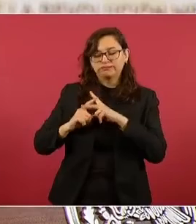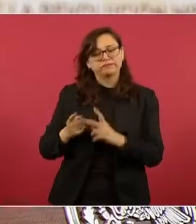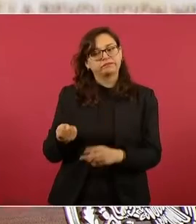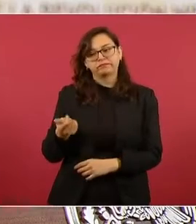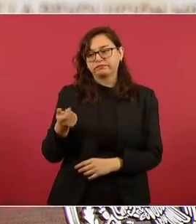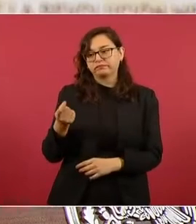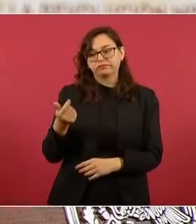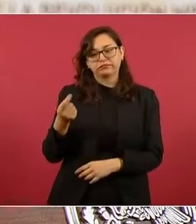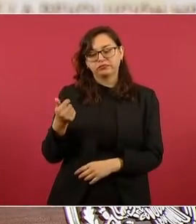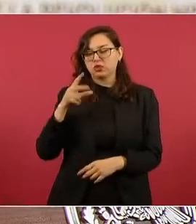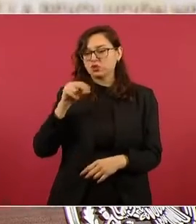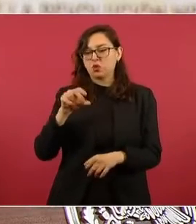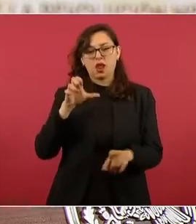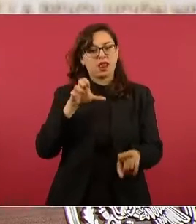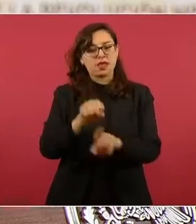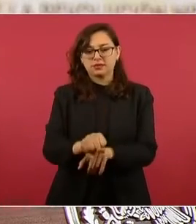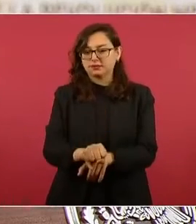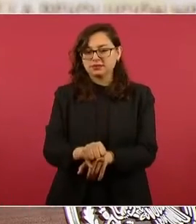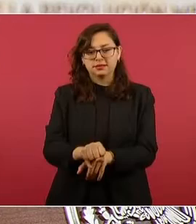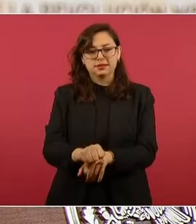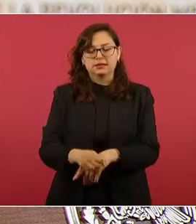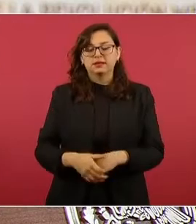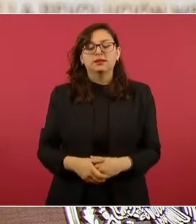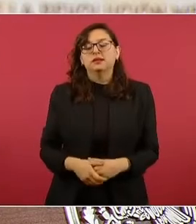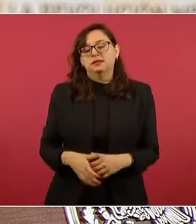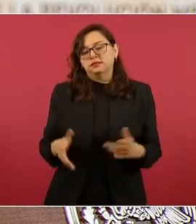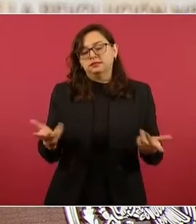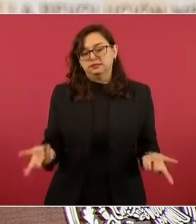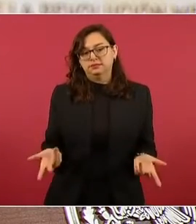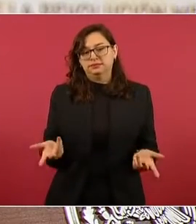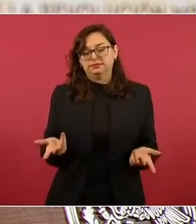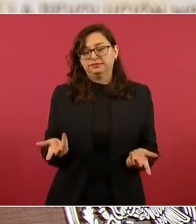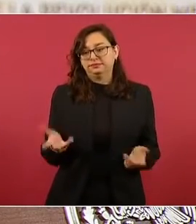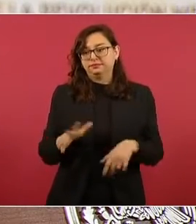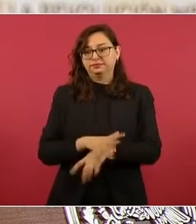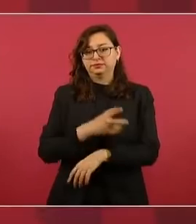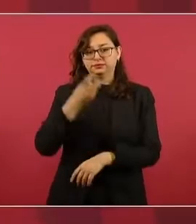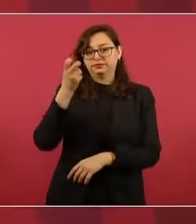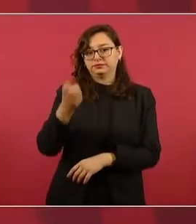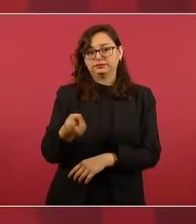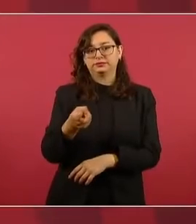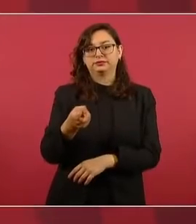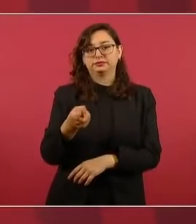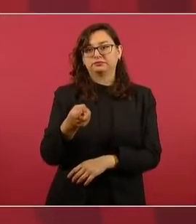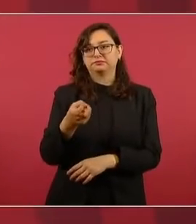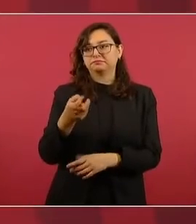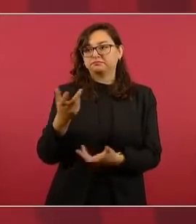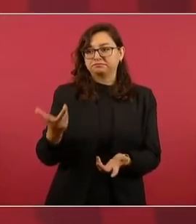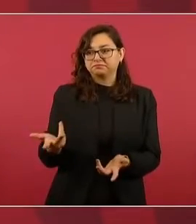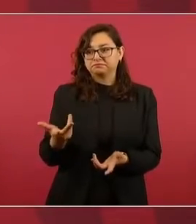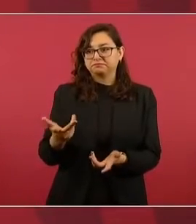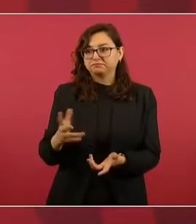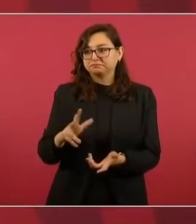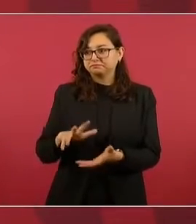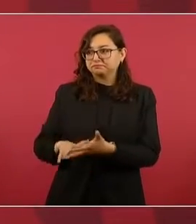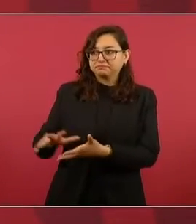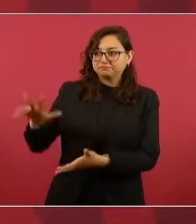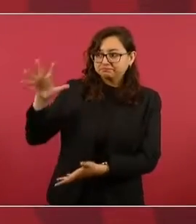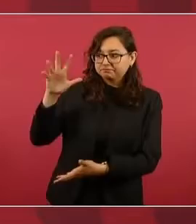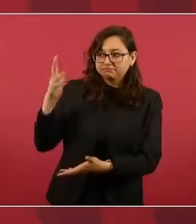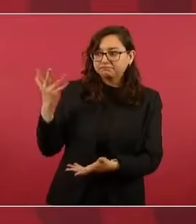votos necesarios para que fuese esa consulta vinculatoria.